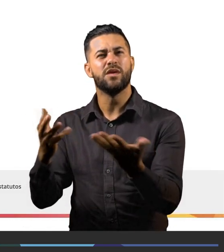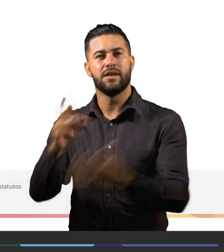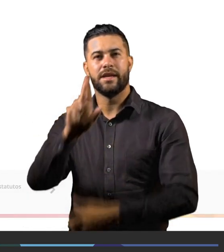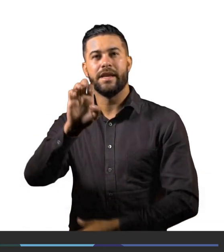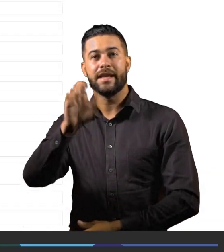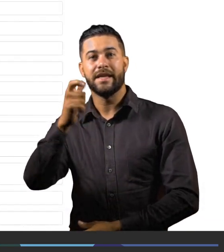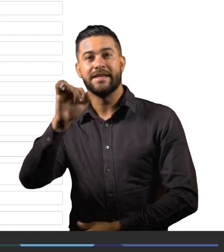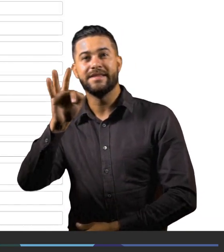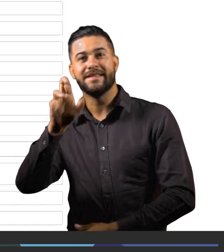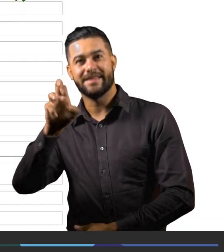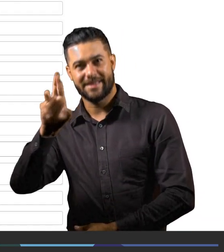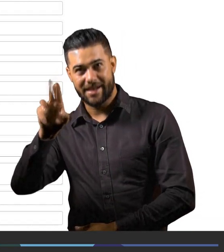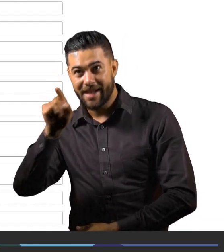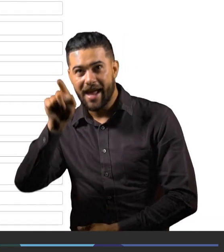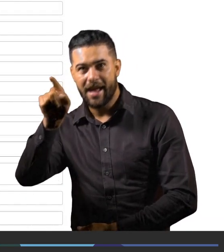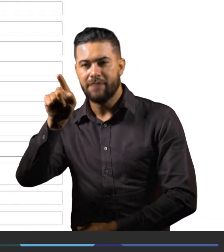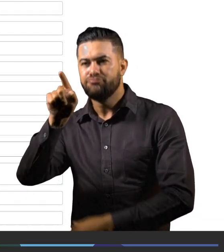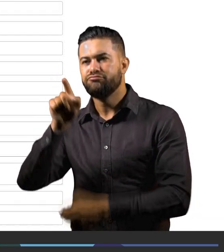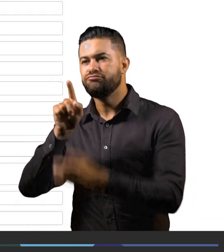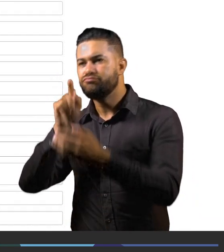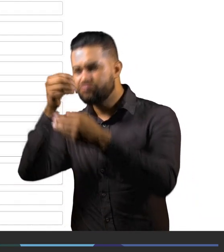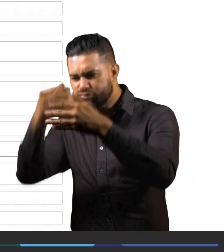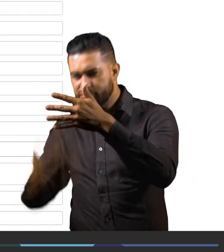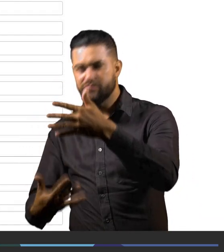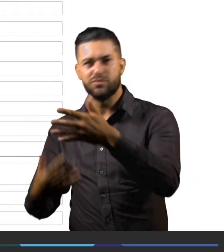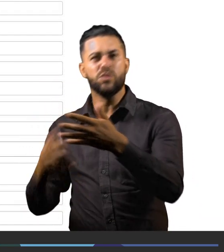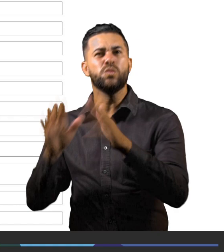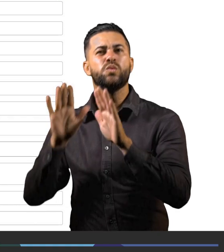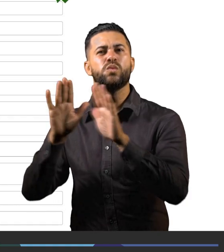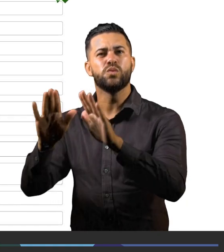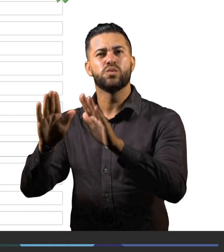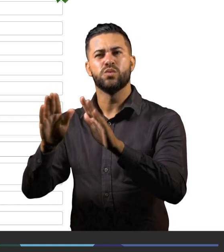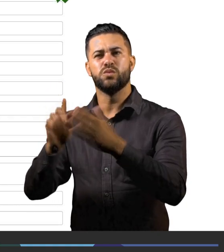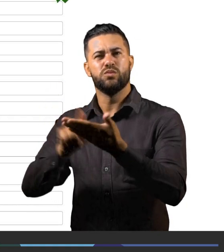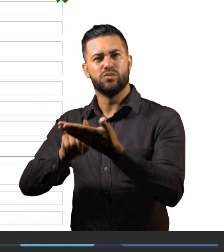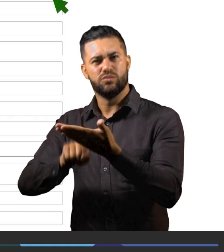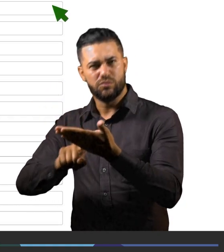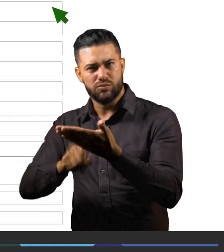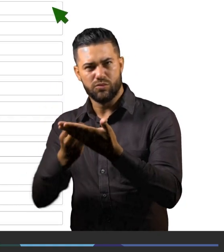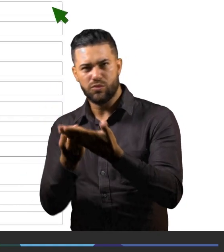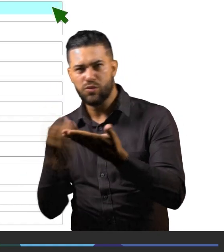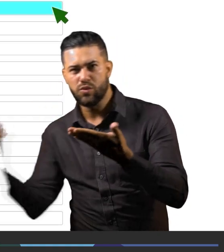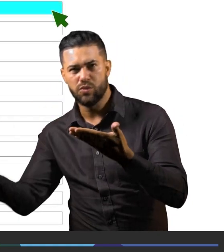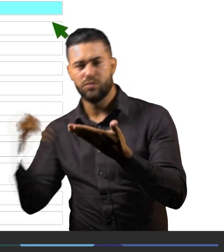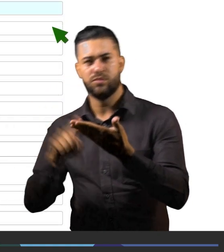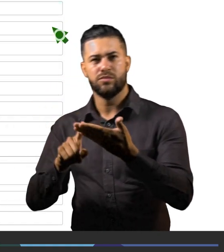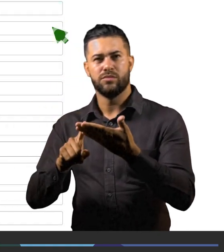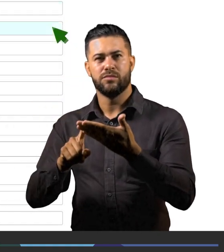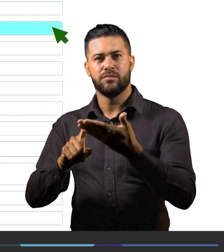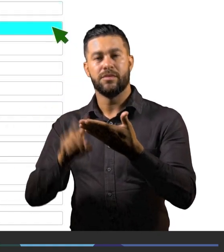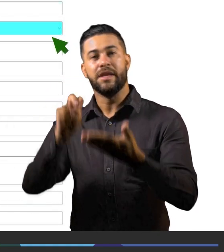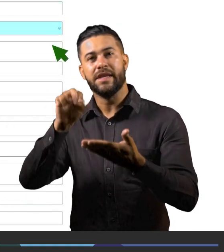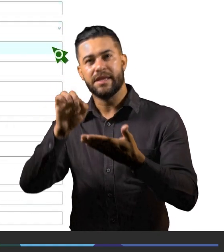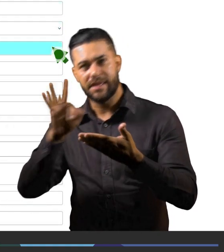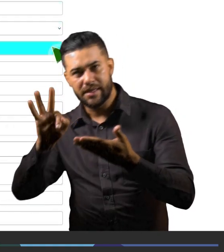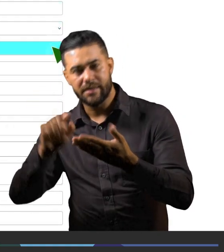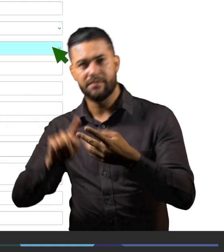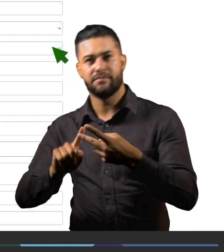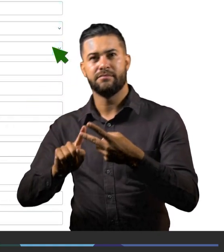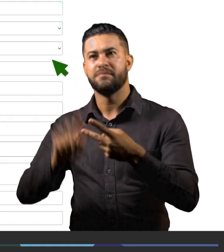datos de la empresa, Entre ellos, razón social de la entidad, need, email, país,